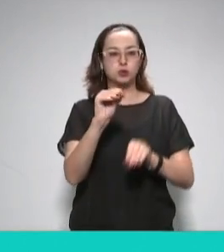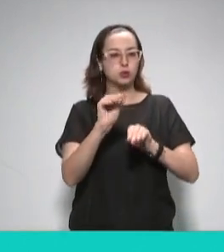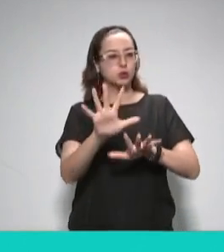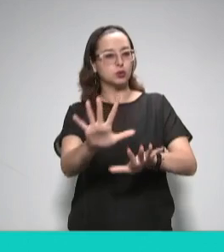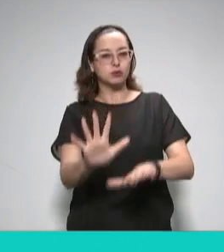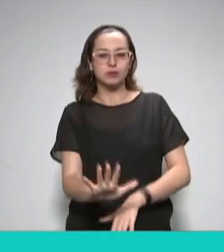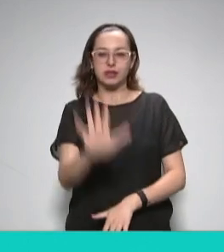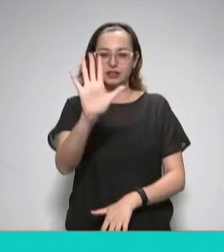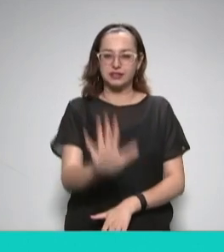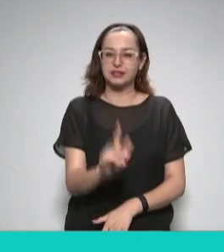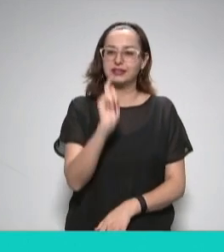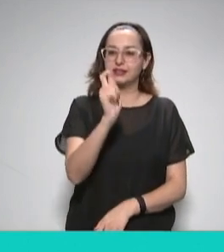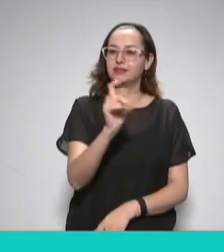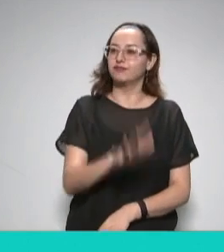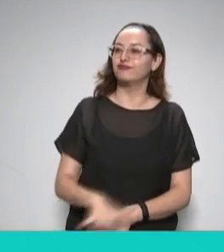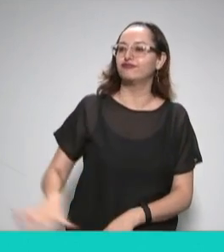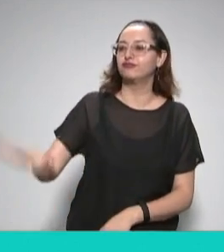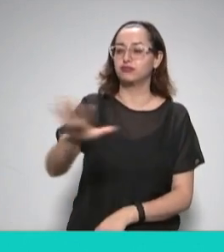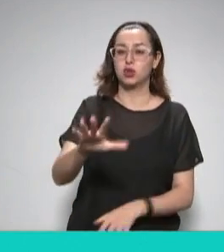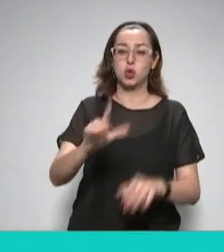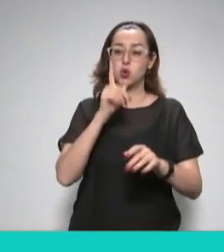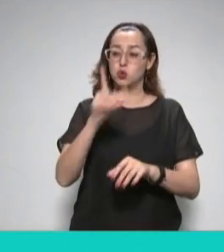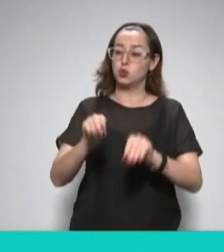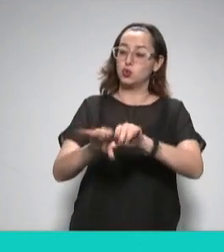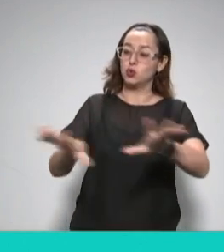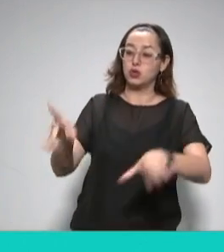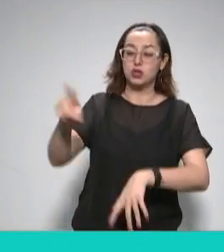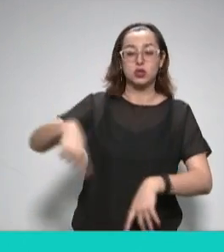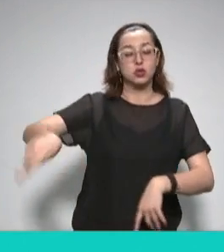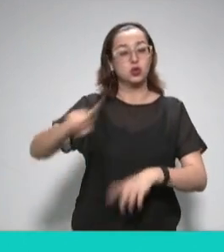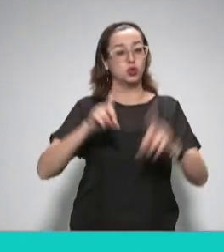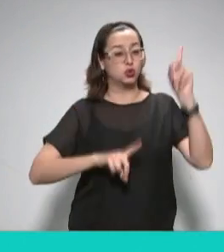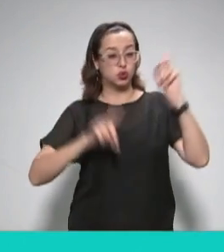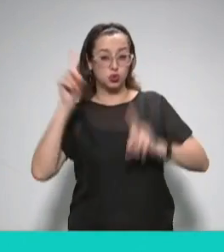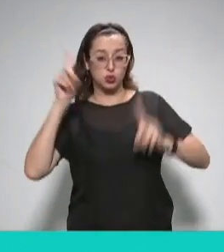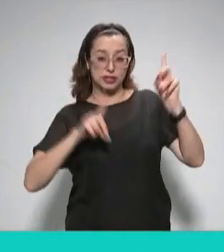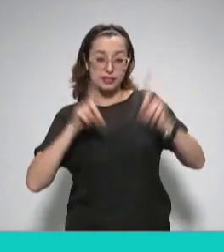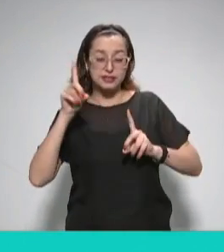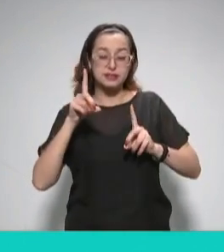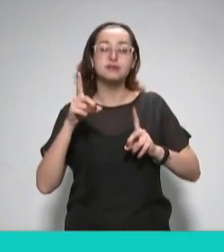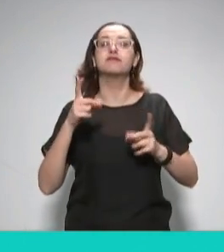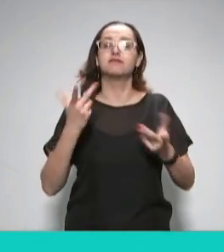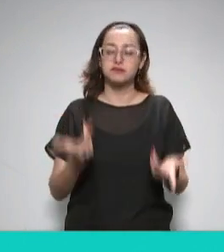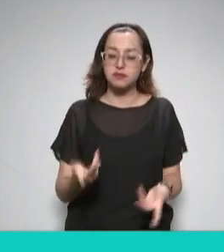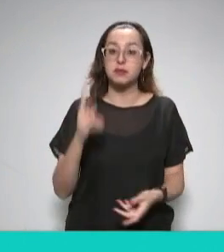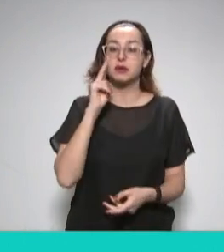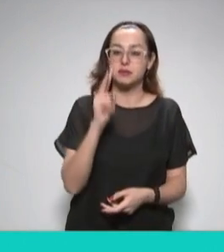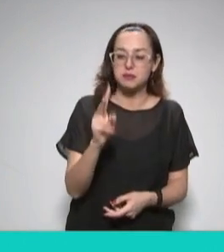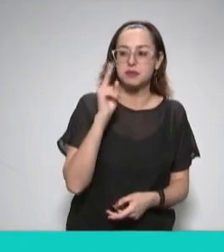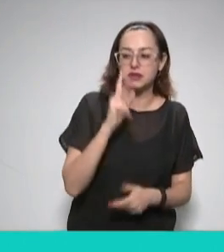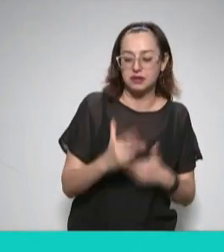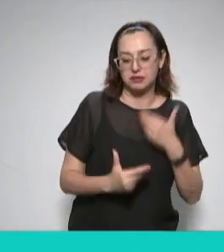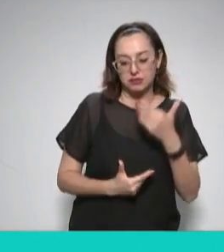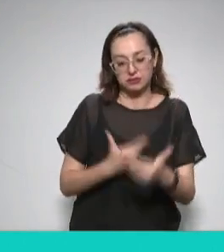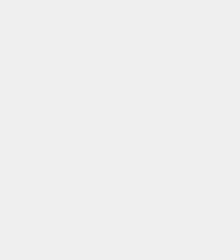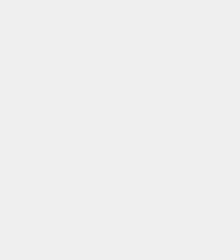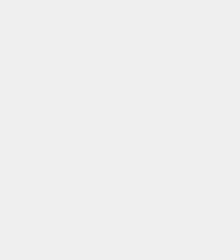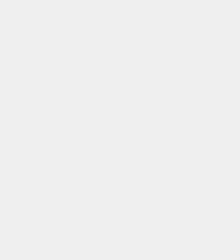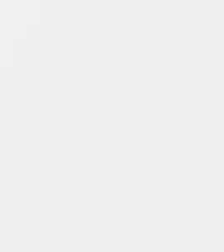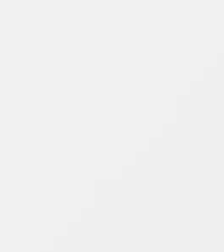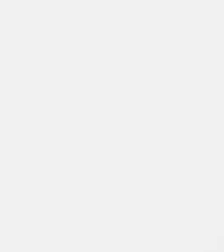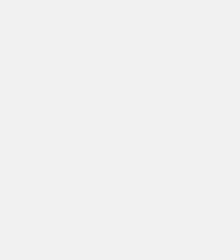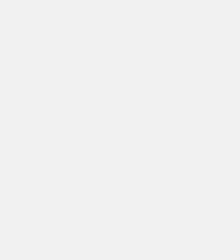camino de la sociedad, que tiene enormes dudas, ya lo hemos visto y lo hemos podido ver y lo seguiremos difundiendo.